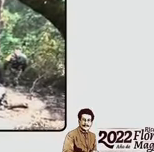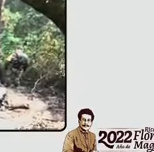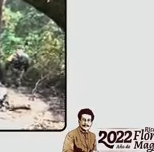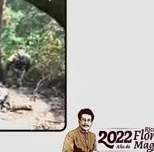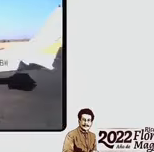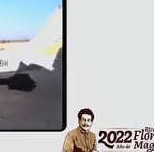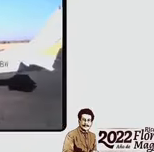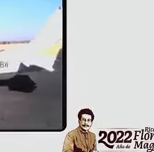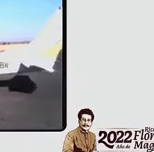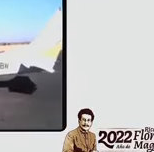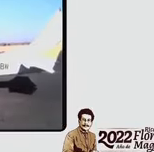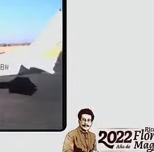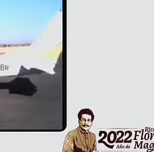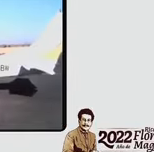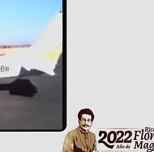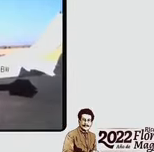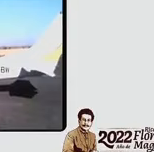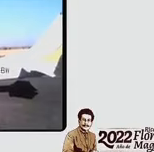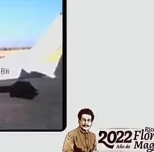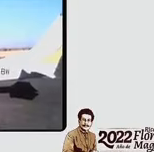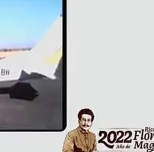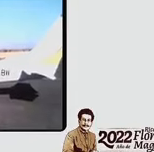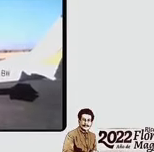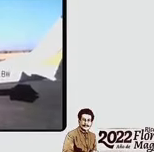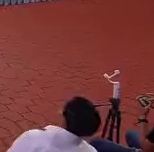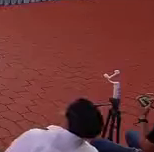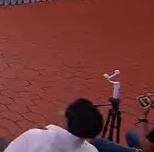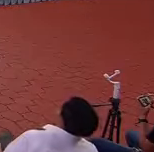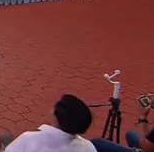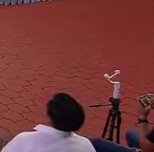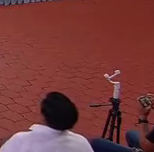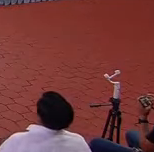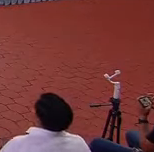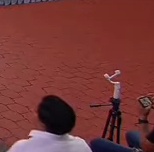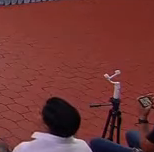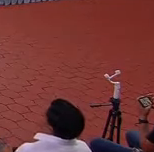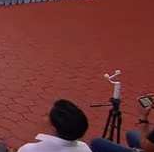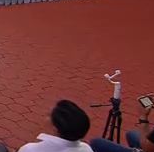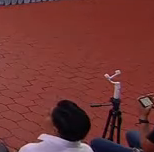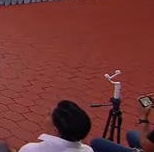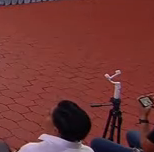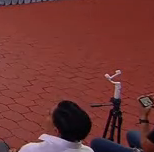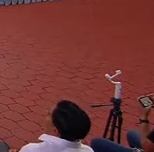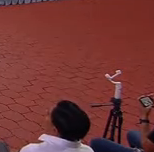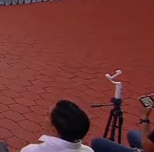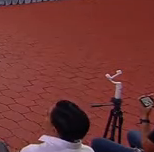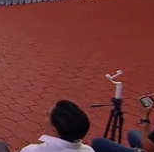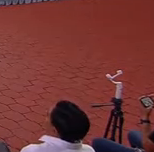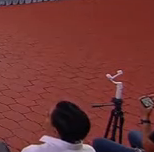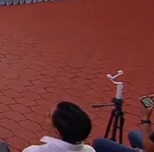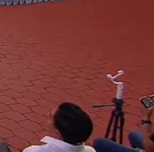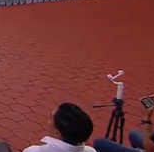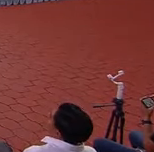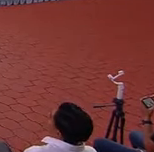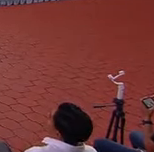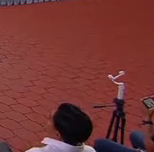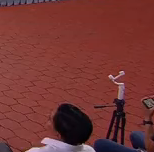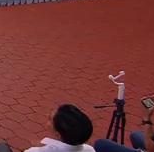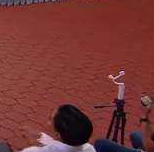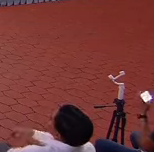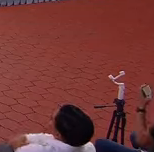Aérea Militar Número 5 en Puerto Vallarta. La que sigue, por favor. En lo que se refiere al Plan DN-13,